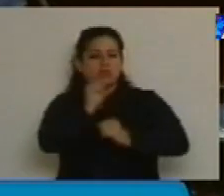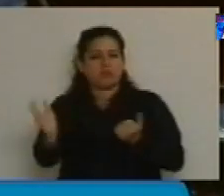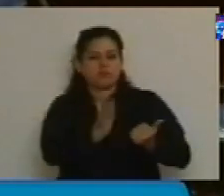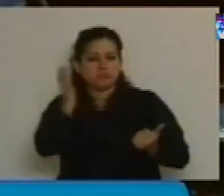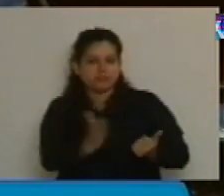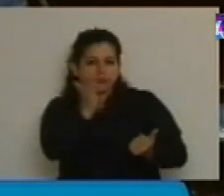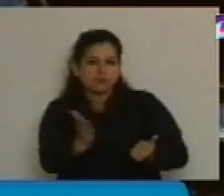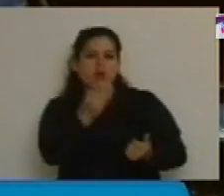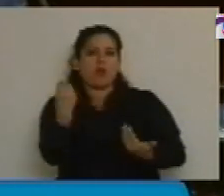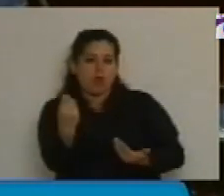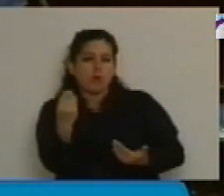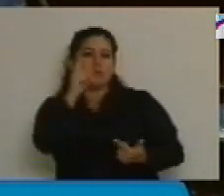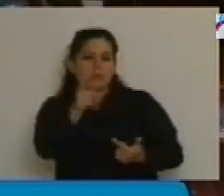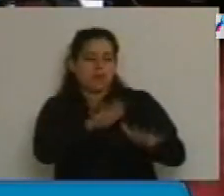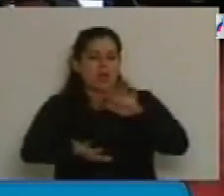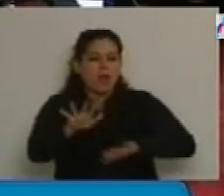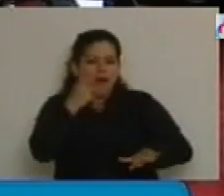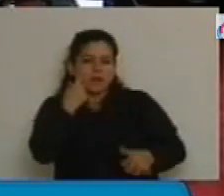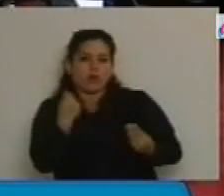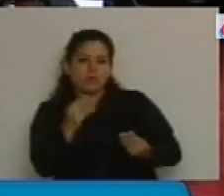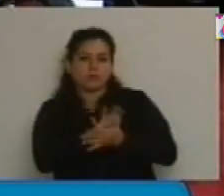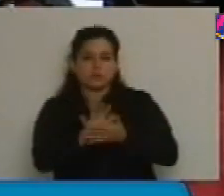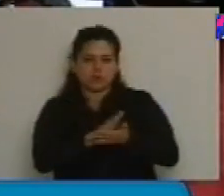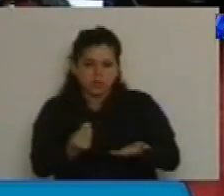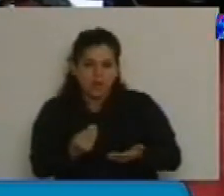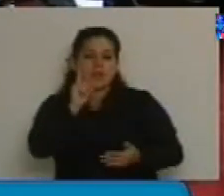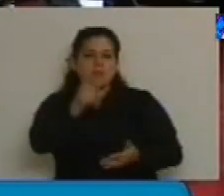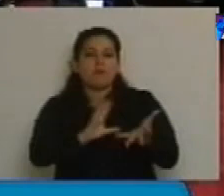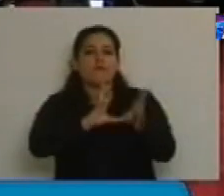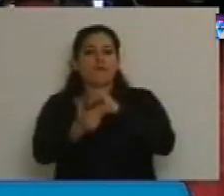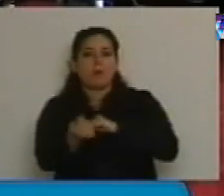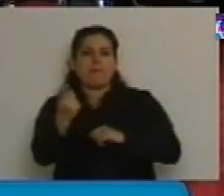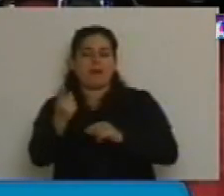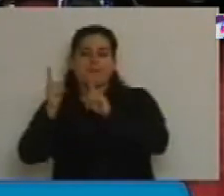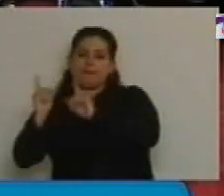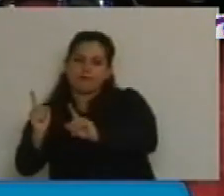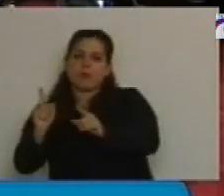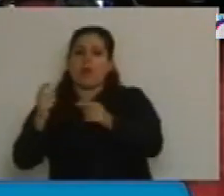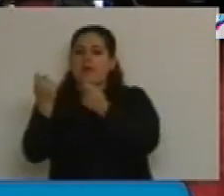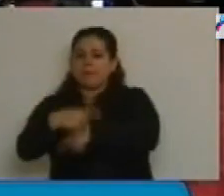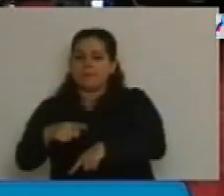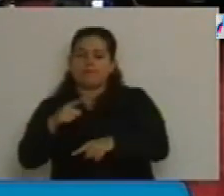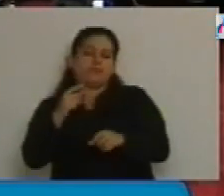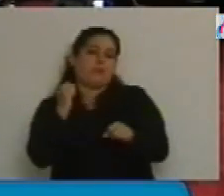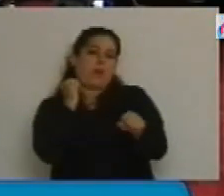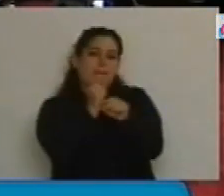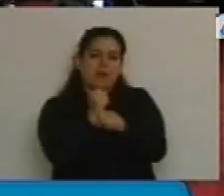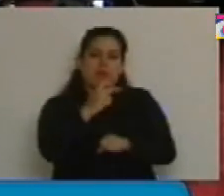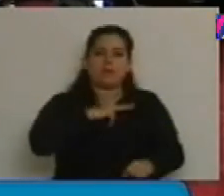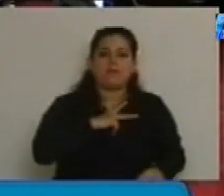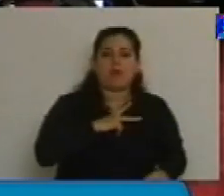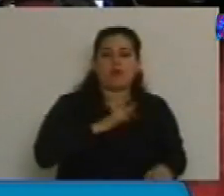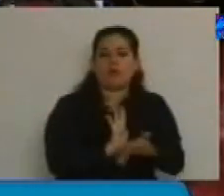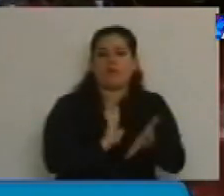promover la industrialización y en virtud de ello generar las condiciones para la sustentabilidad en materia de empleo privado de carácter formal.